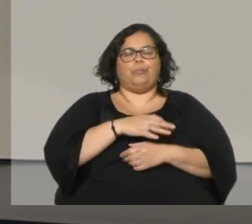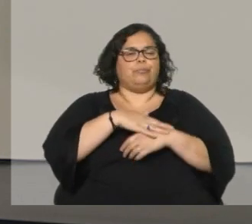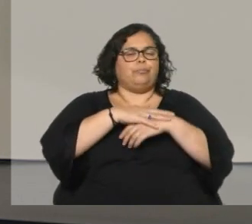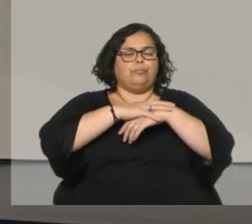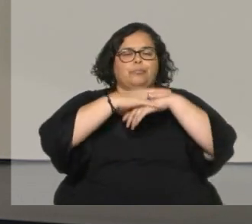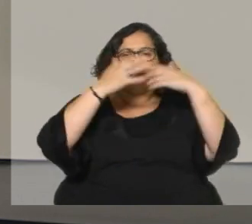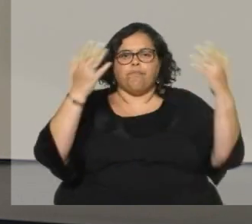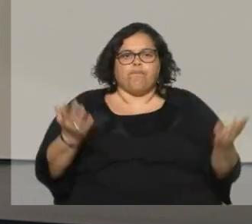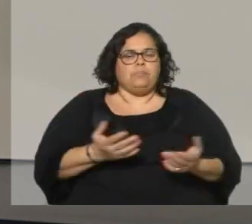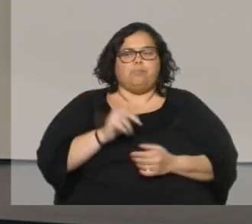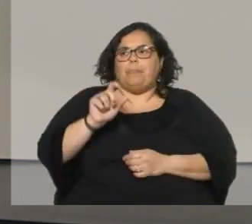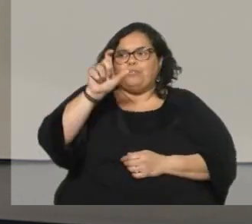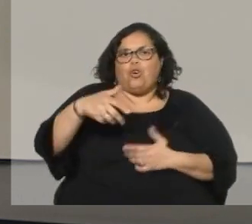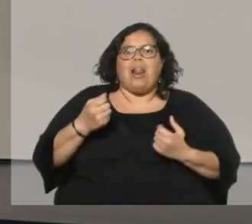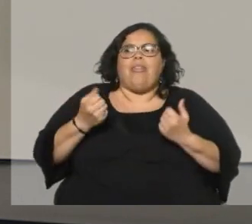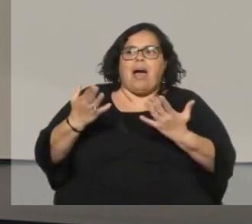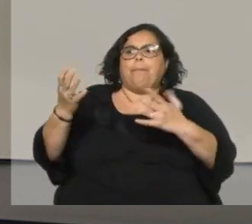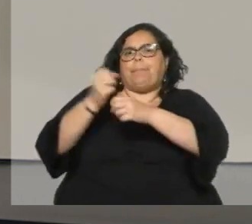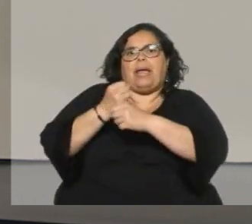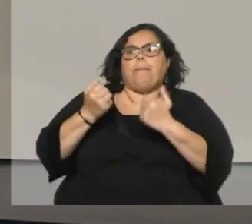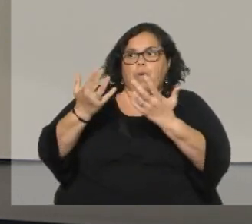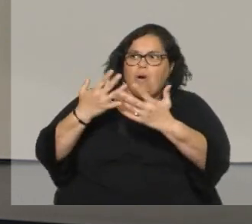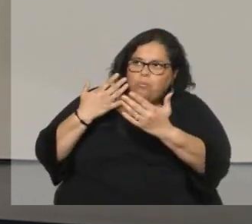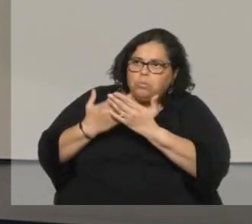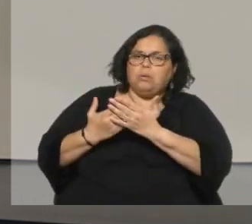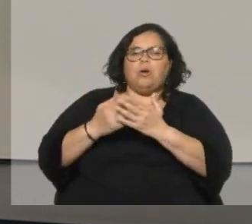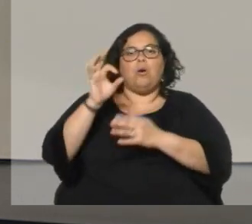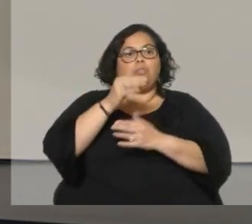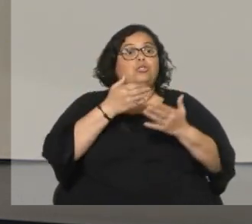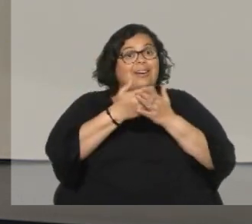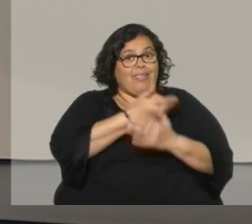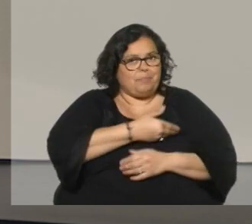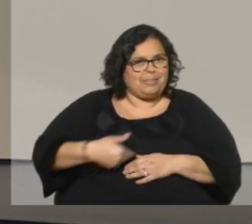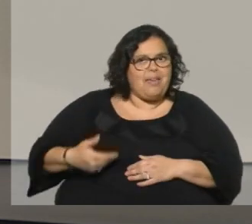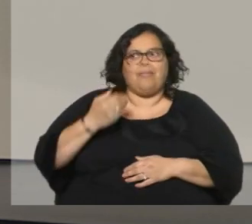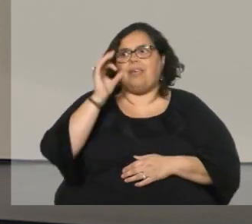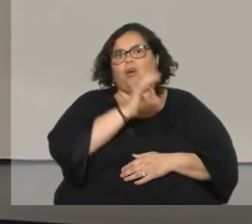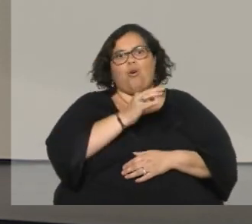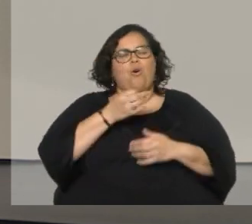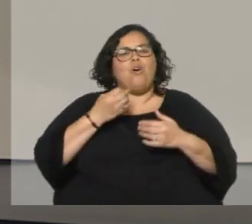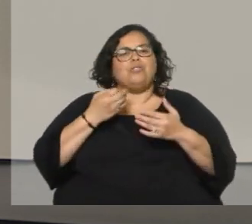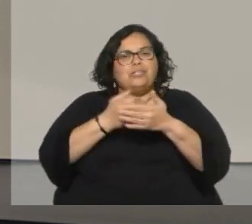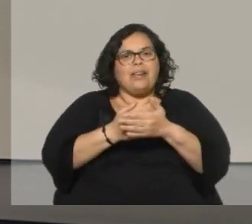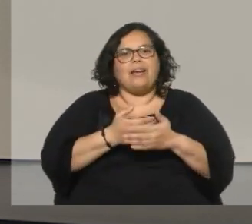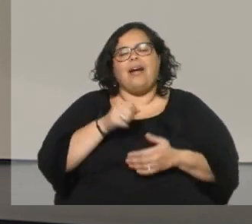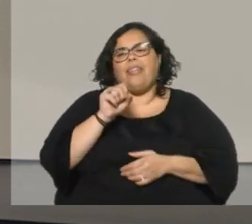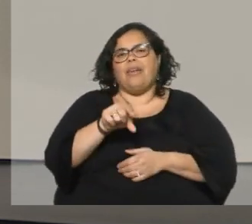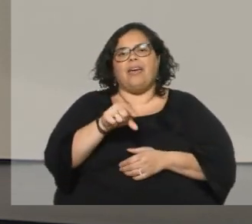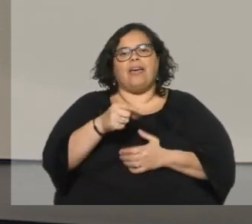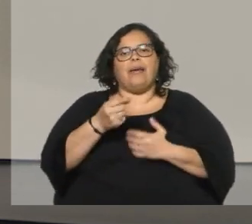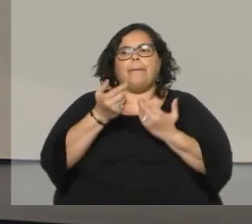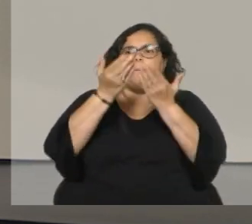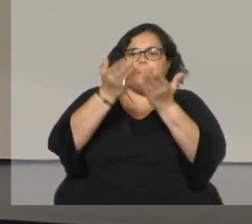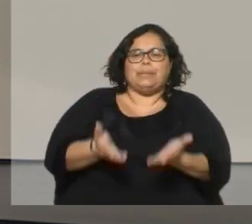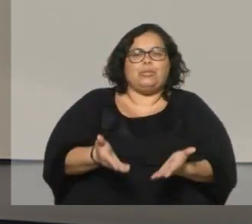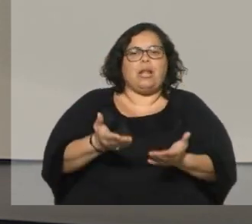de alguien que recibe un premio están cerca de un presidente están cerca de una figura que